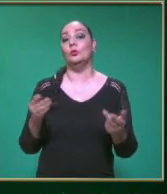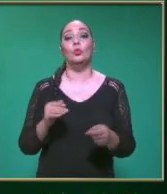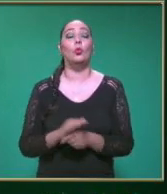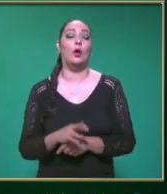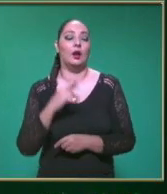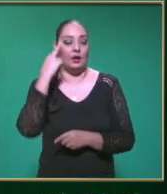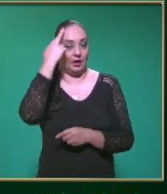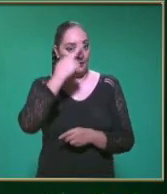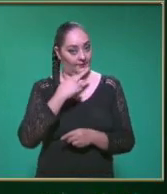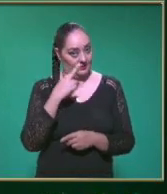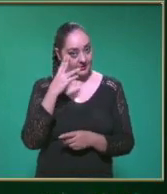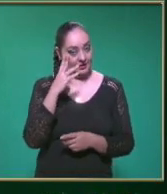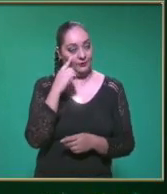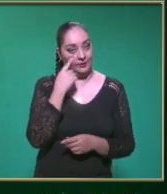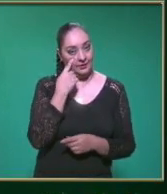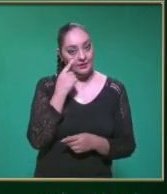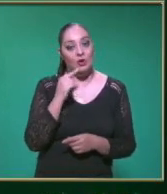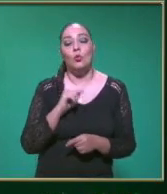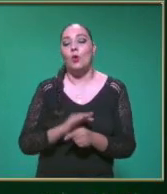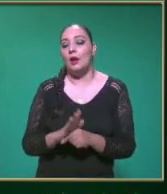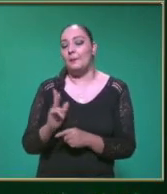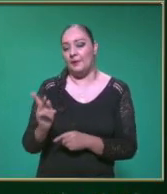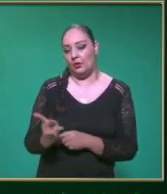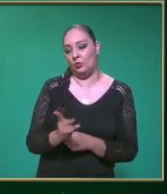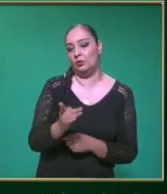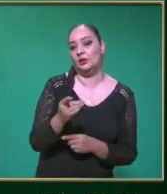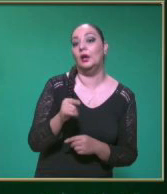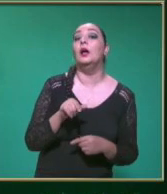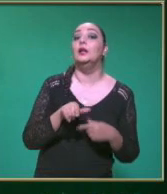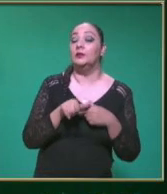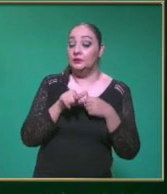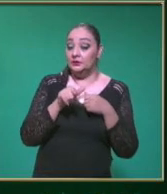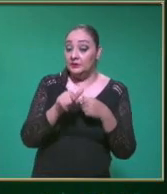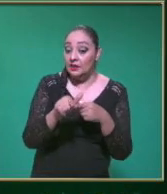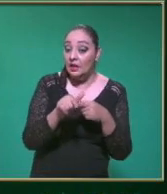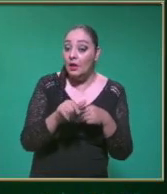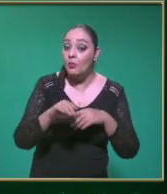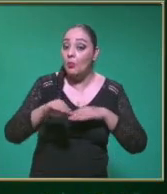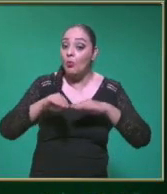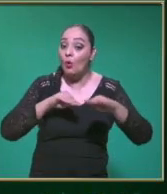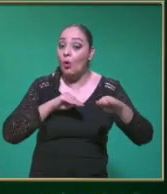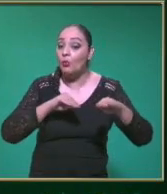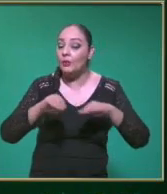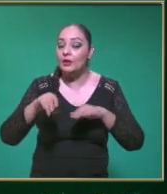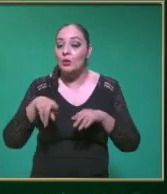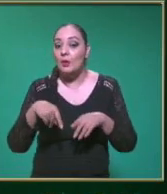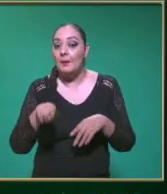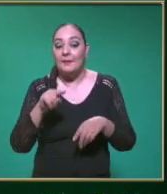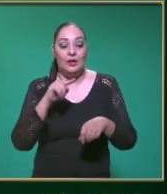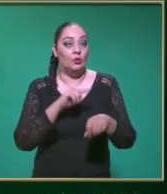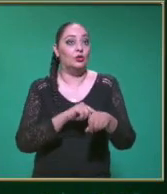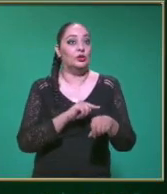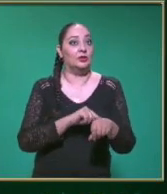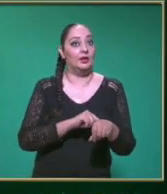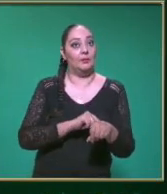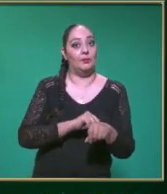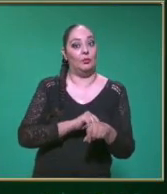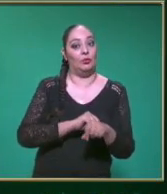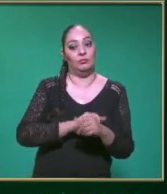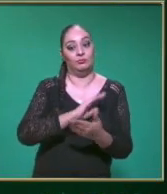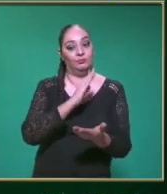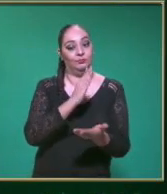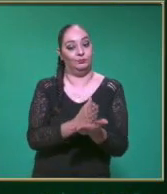Analicen Fíjate lo que te están Comentando Sigue avanzando El móvil Pero el cronómetro Ahora Se detuvo